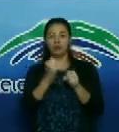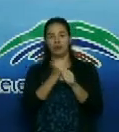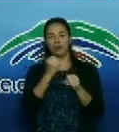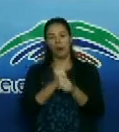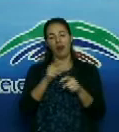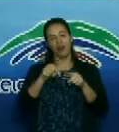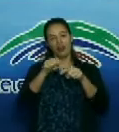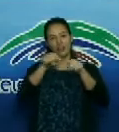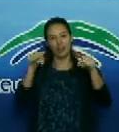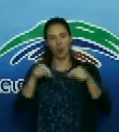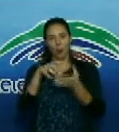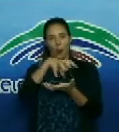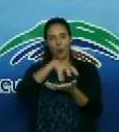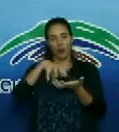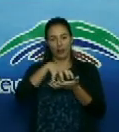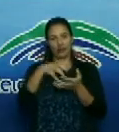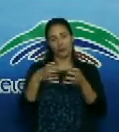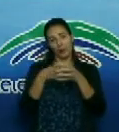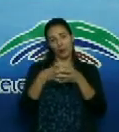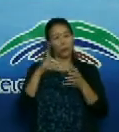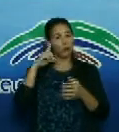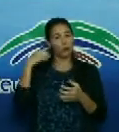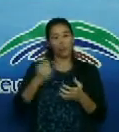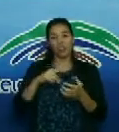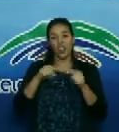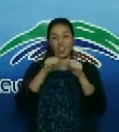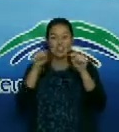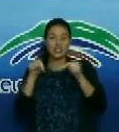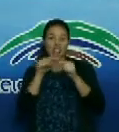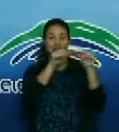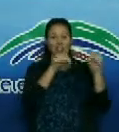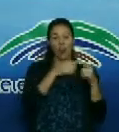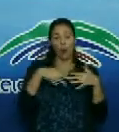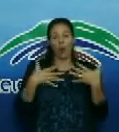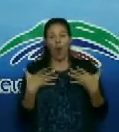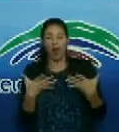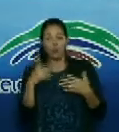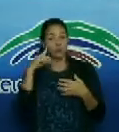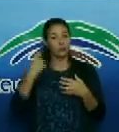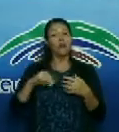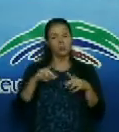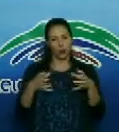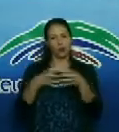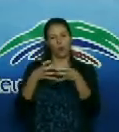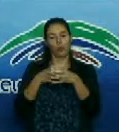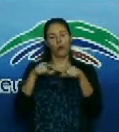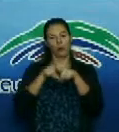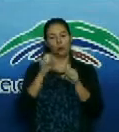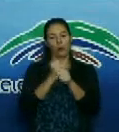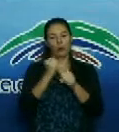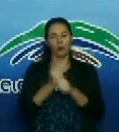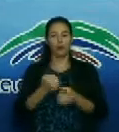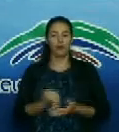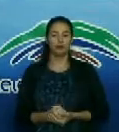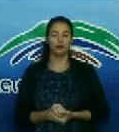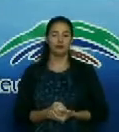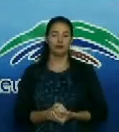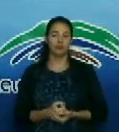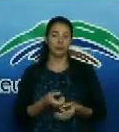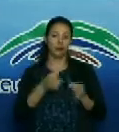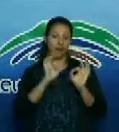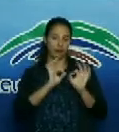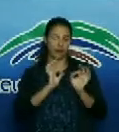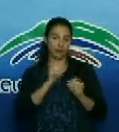grupo y en bueno no sé en cuál sala pero realmente en ese grupo quieren trabajar realmente ustedes allí son